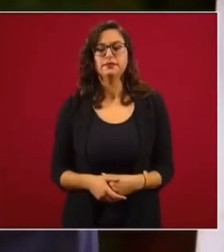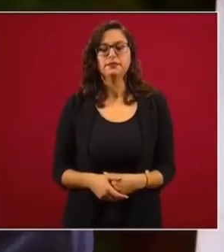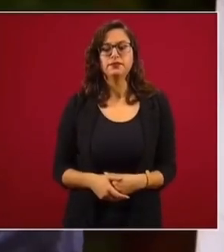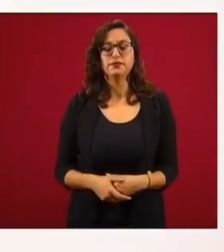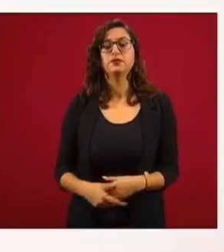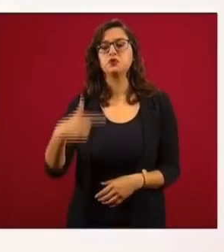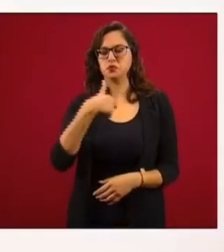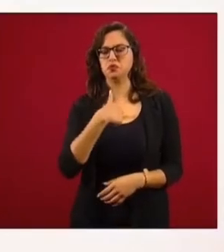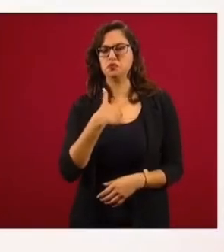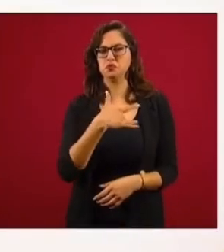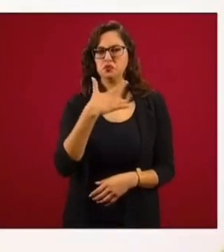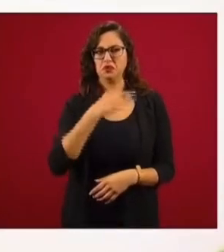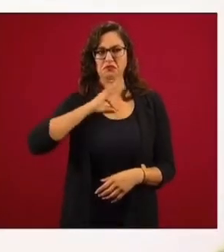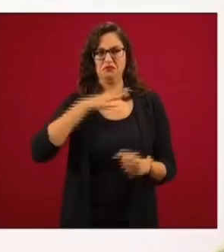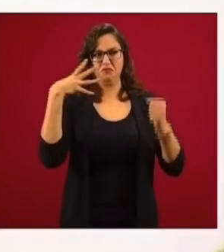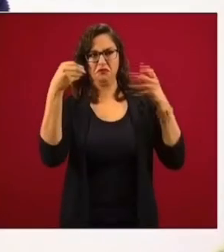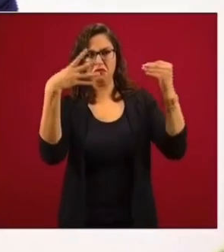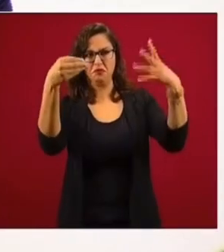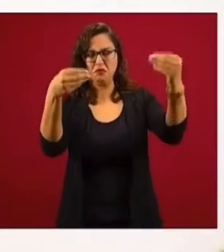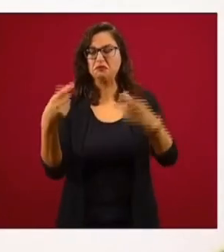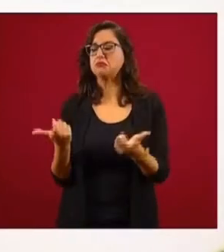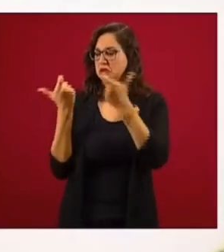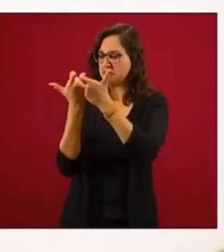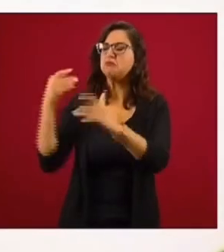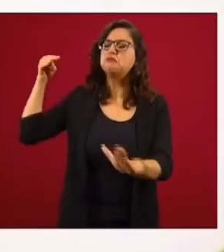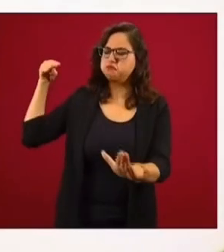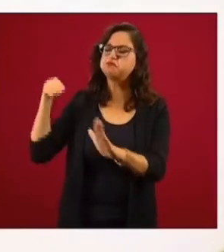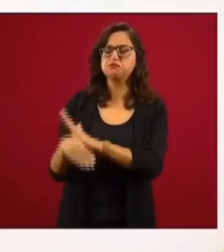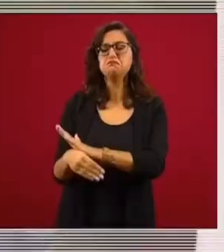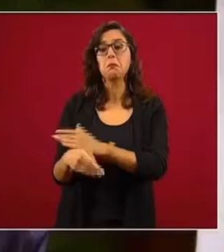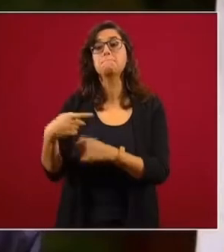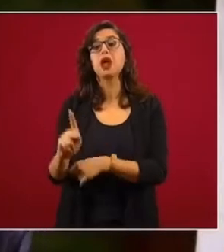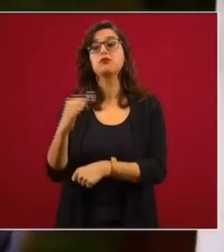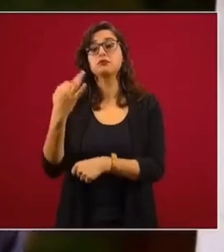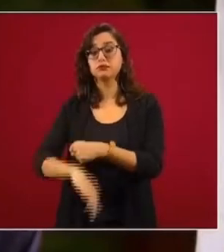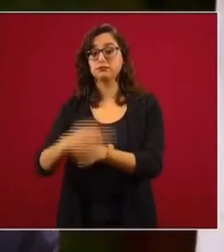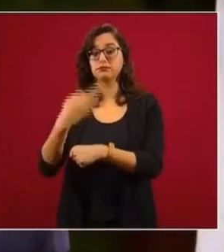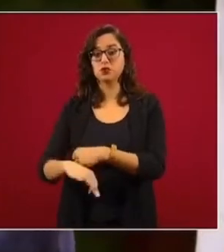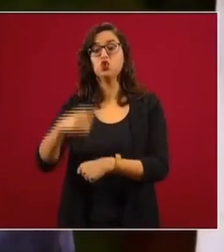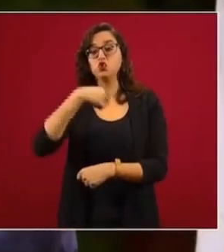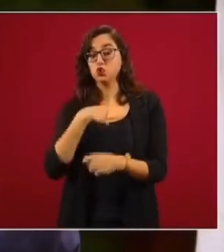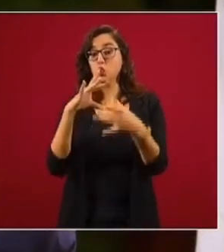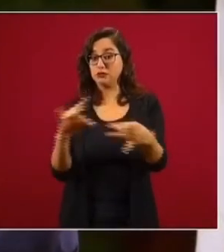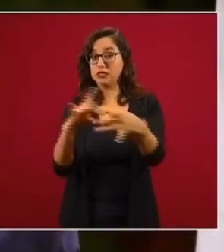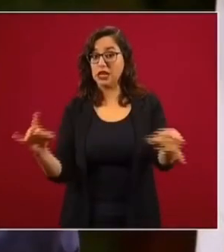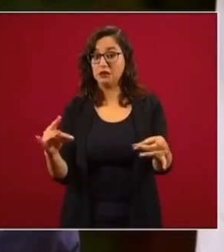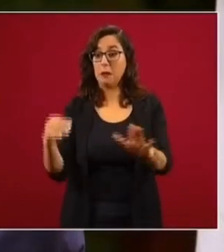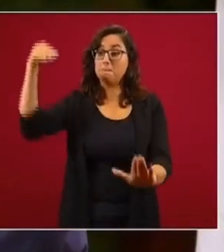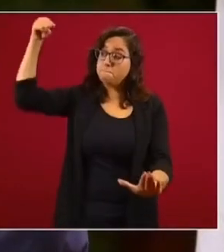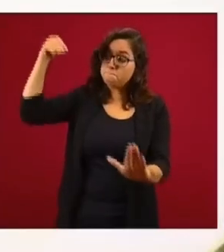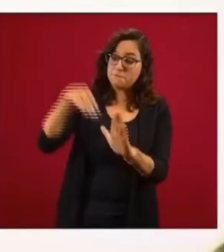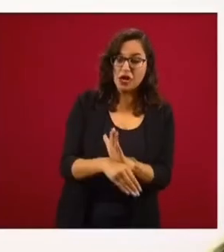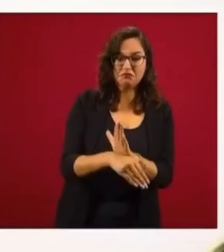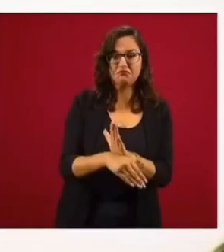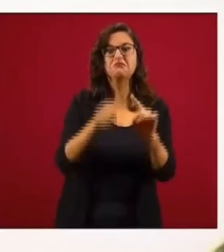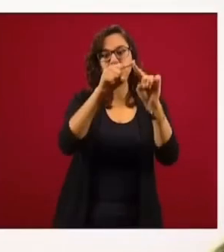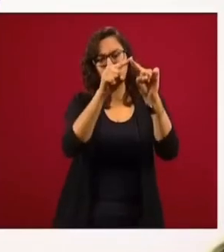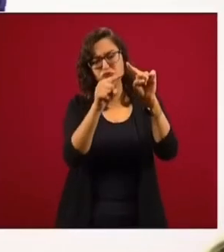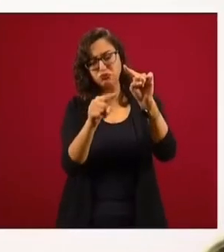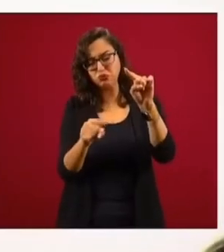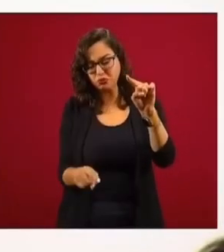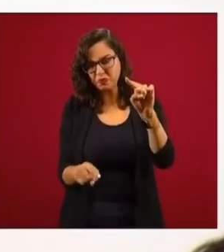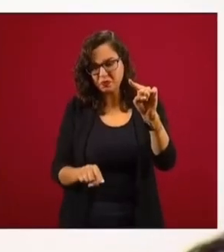crisis económica provocada por la pandemia sería transitoria. Dije que será como una V, que caeríamos,